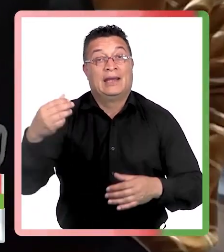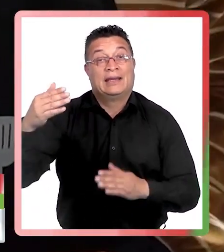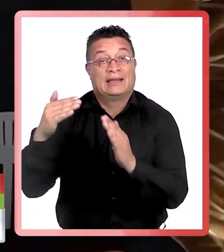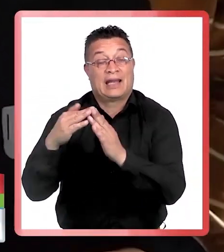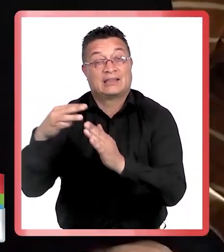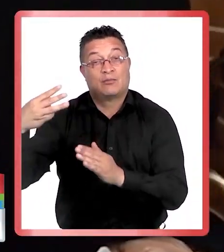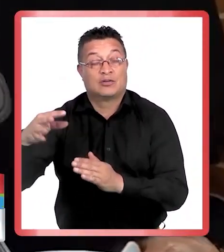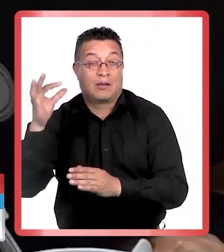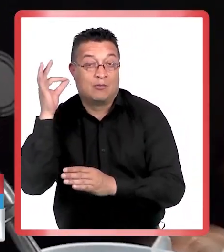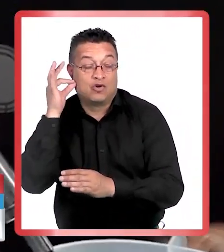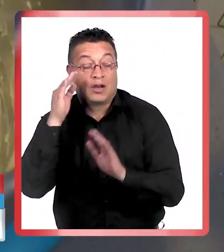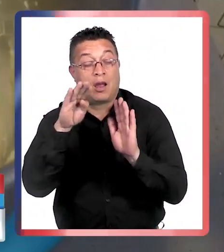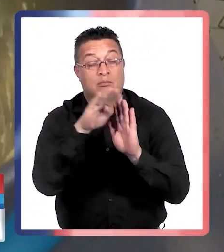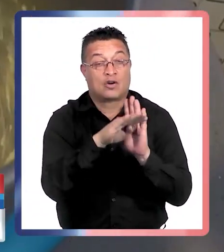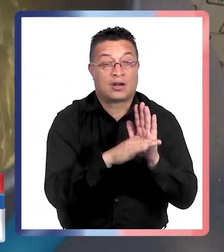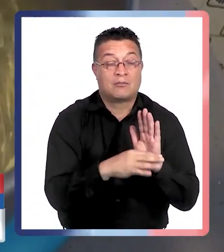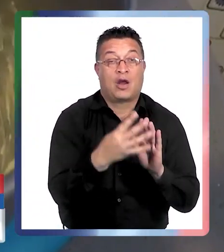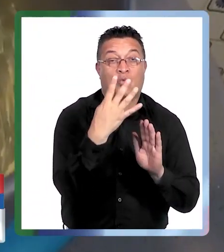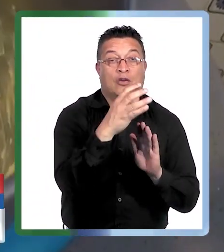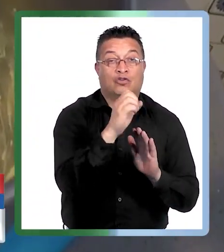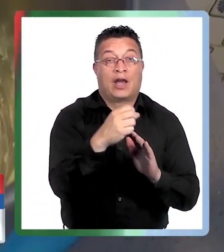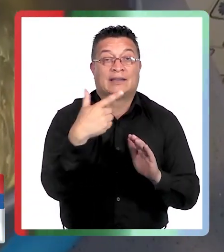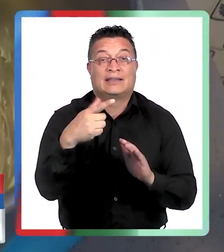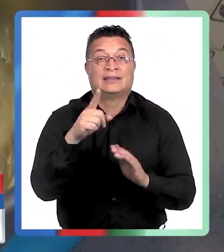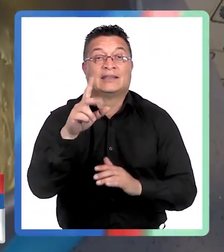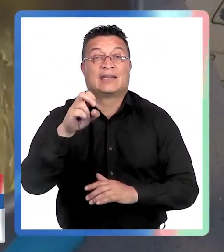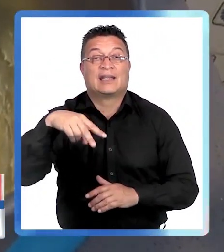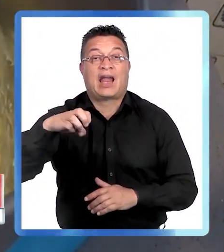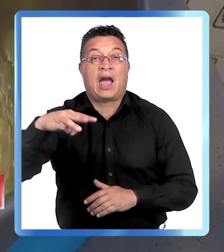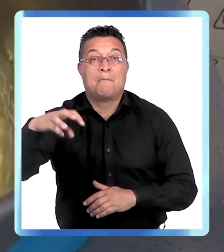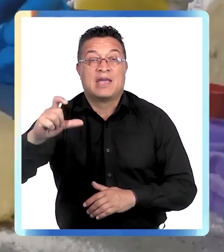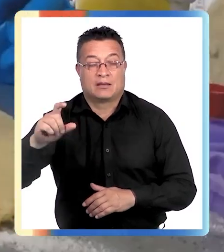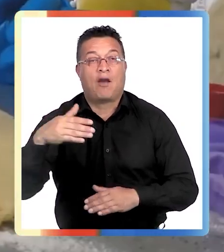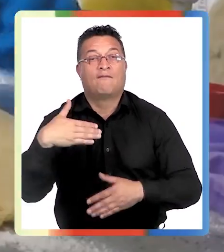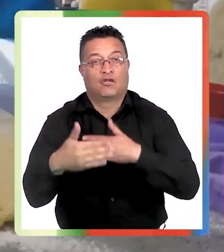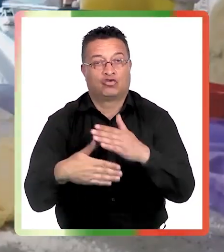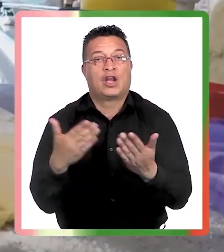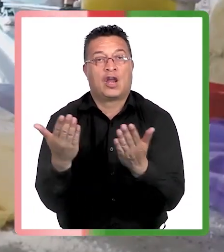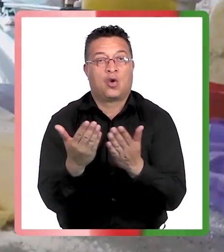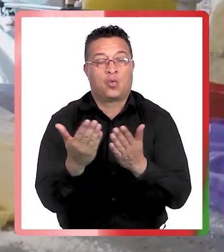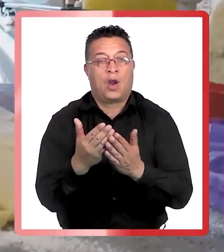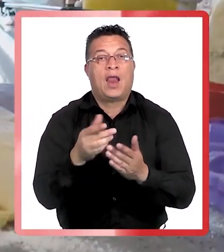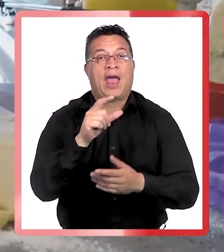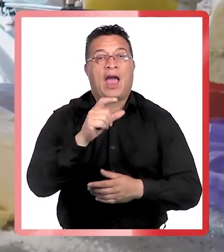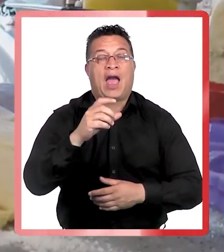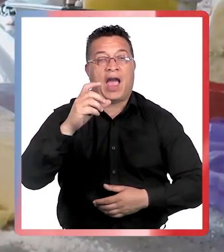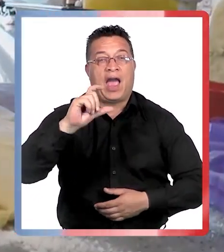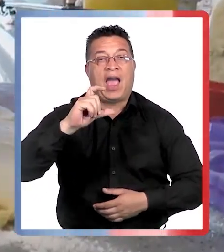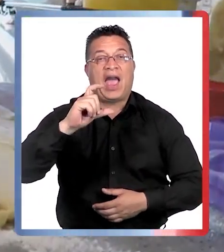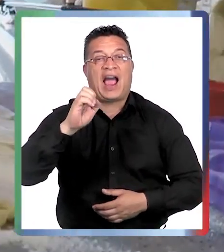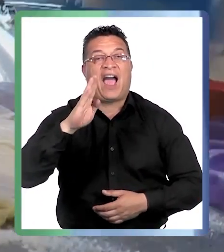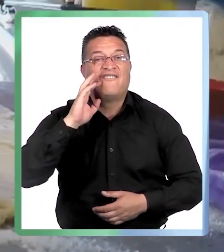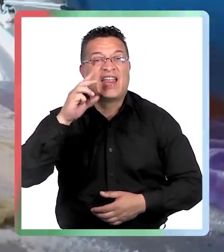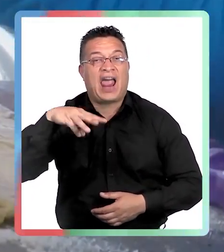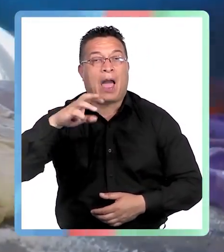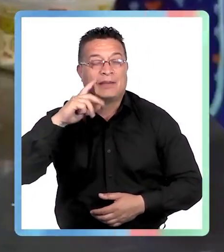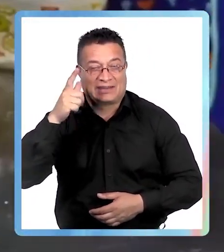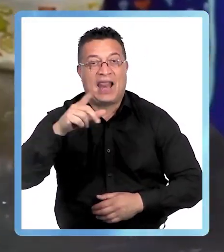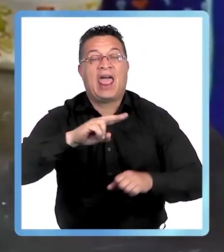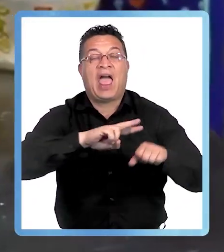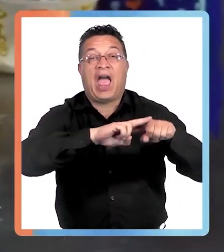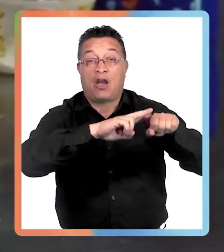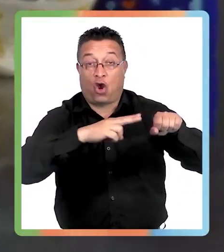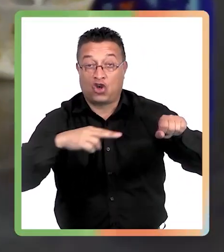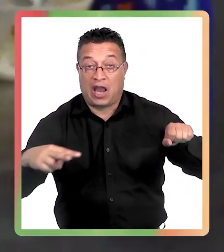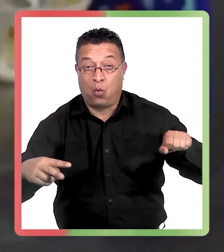Municipal de la Mujer y el programa 4 a 7 de Cernamec, que funciona en la Escuela Gabriela Mistral de la Población Alto Aconcagua, un grupo